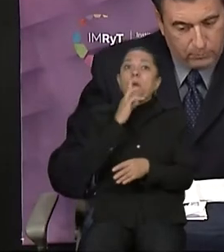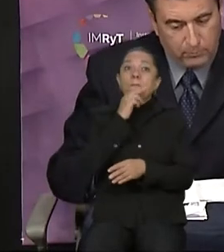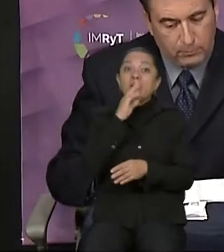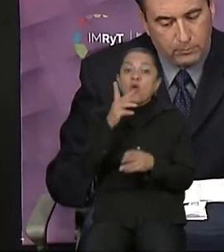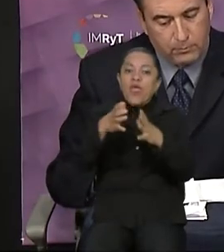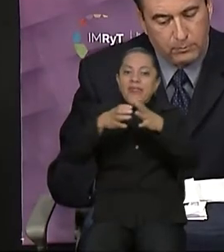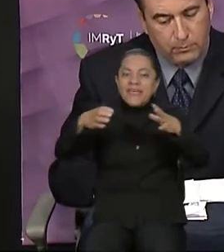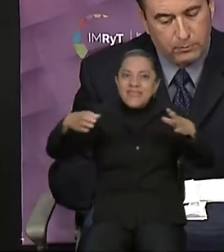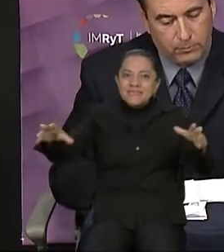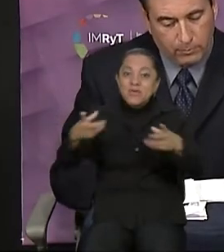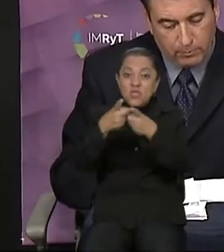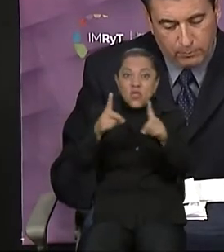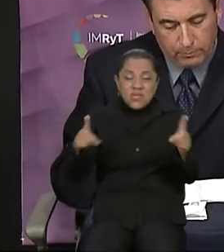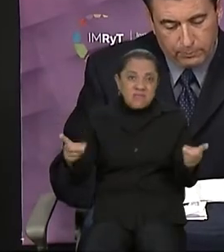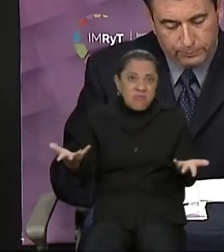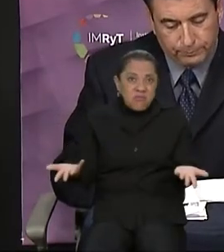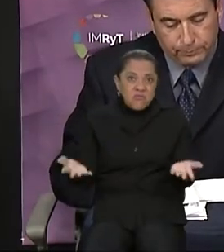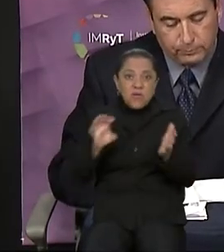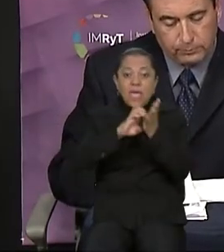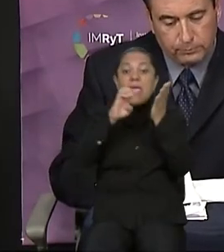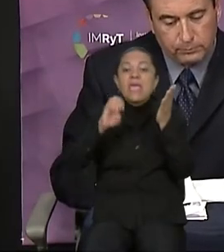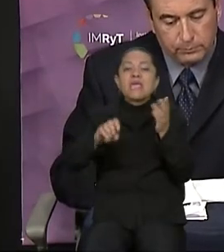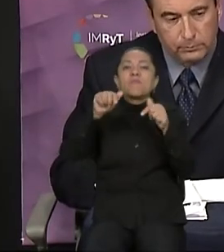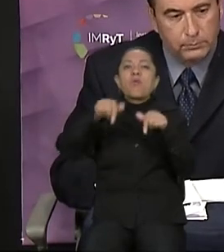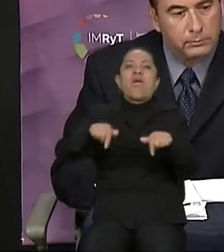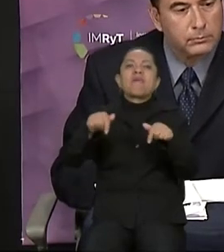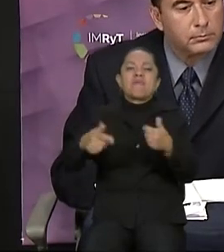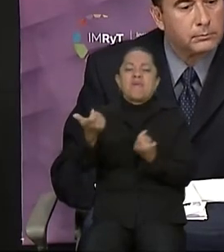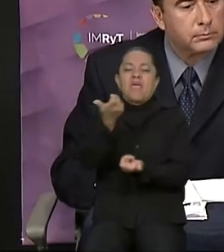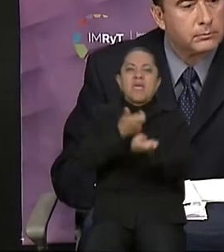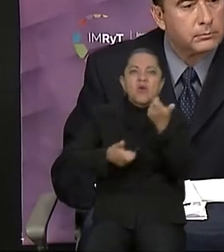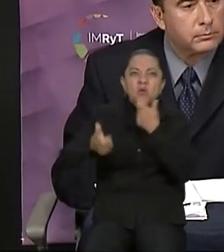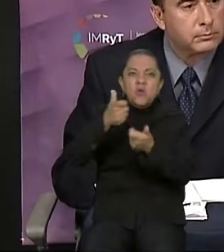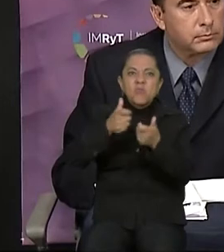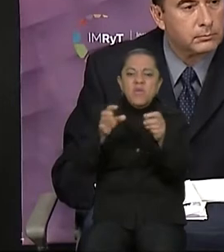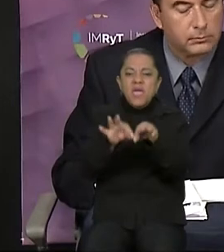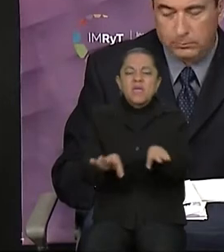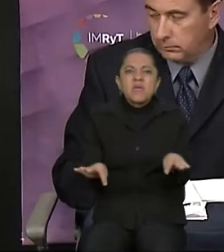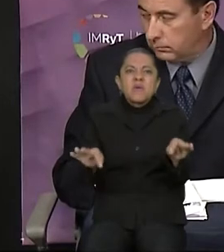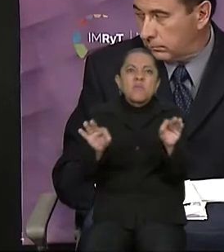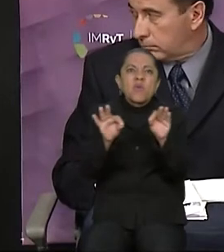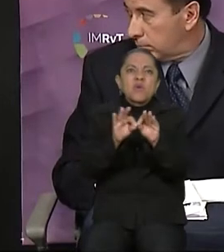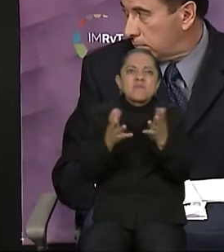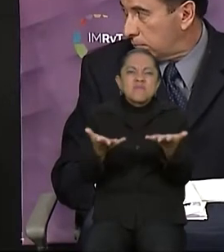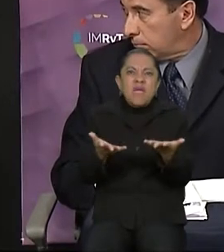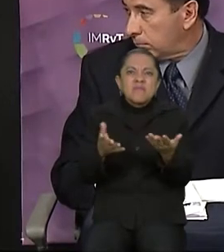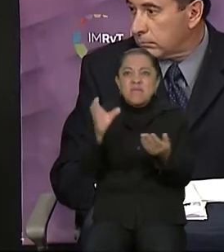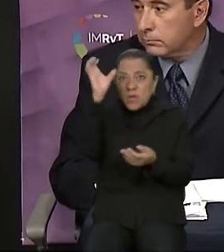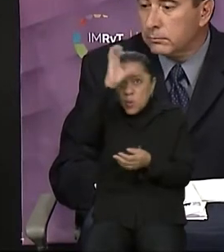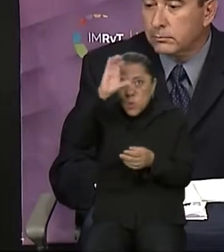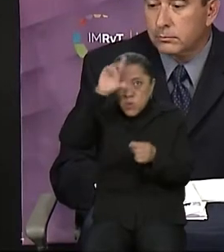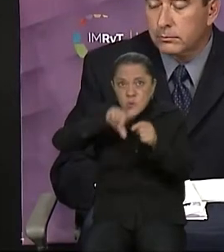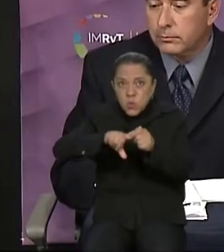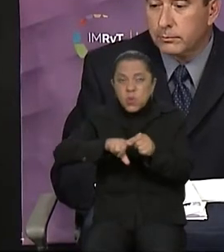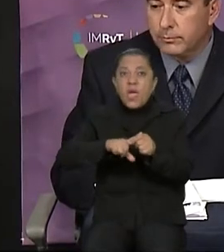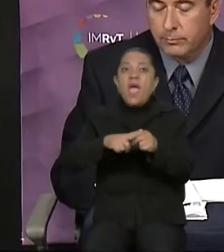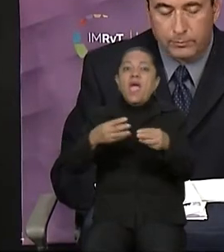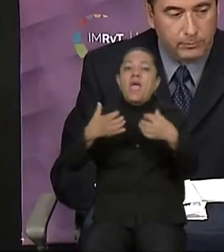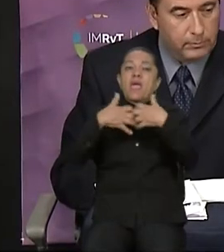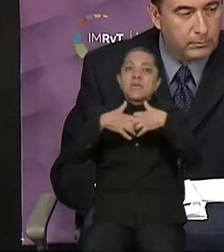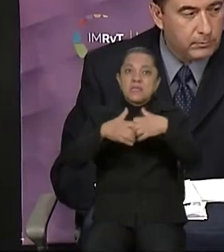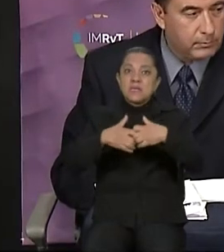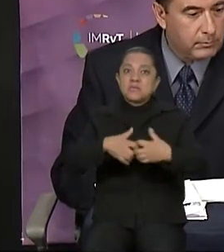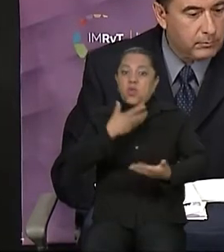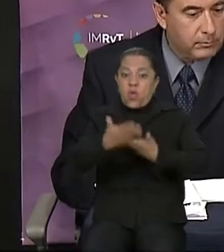Por ejemplo, una economía diversificada con importante presencia de agricultura, industria, comercio, servicios, su localización junto al